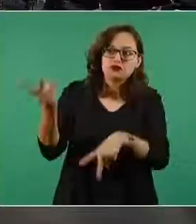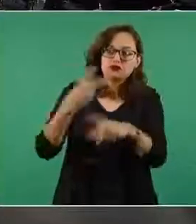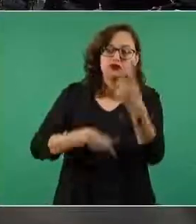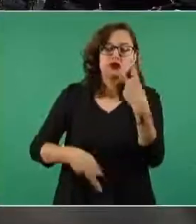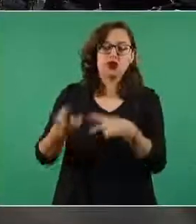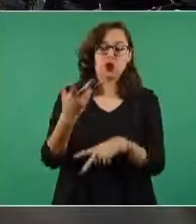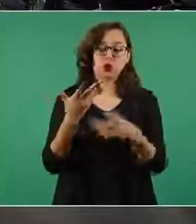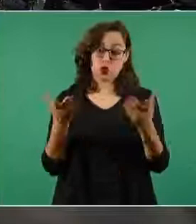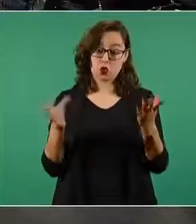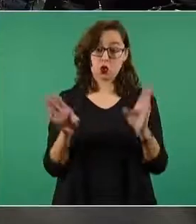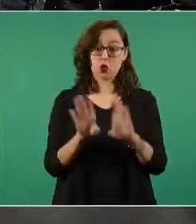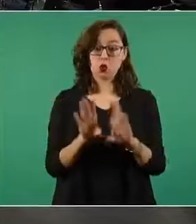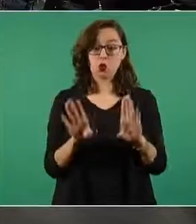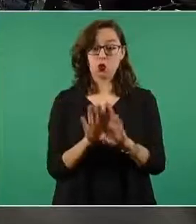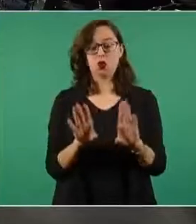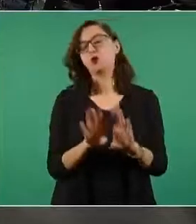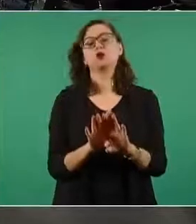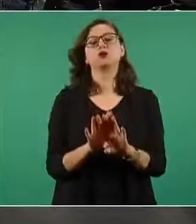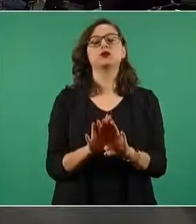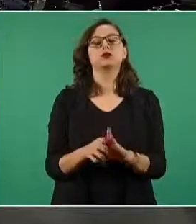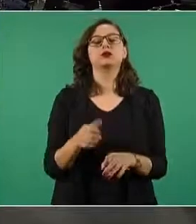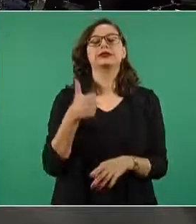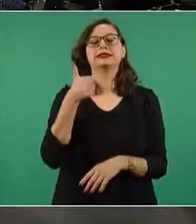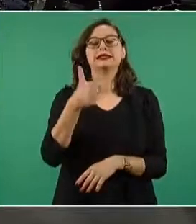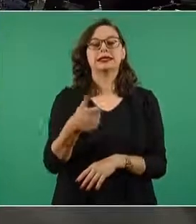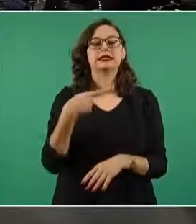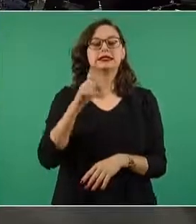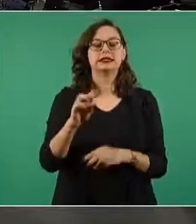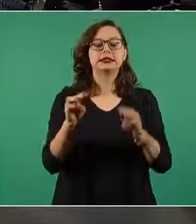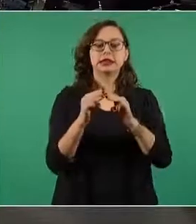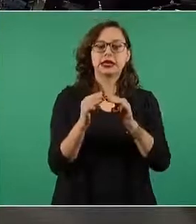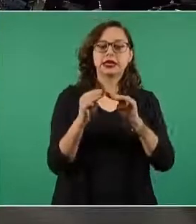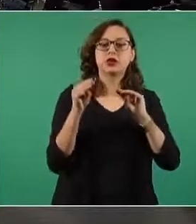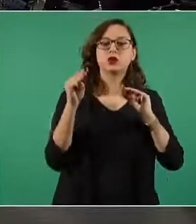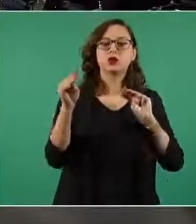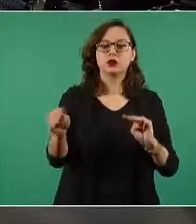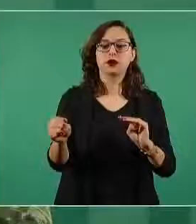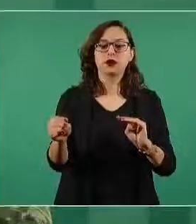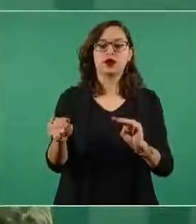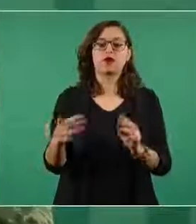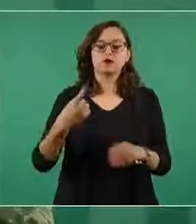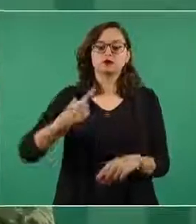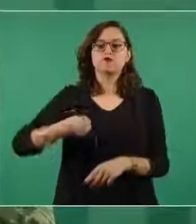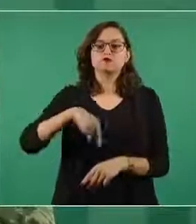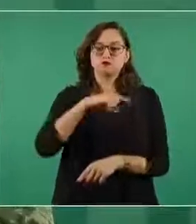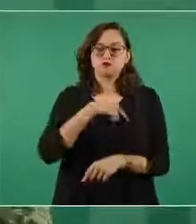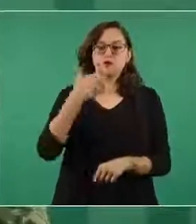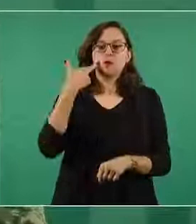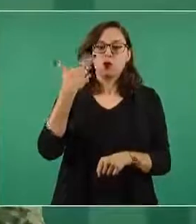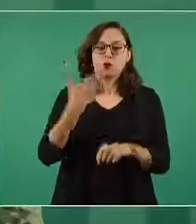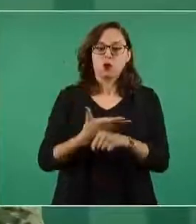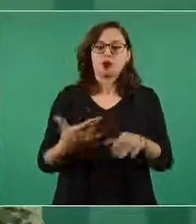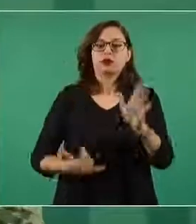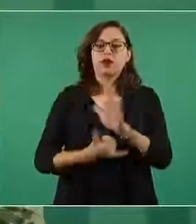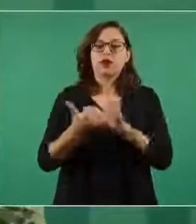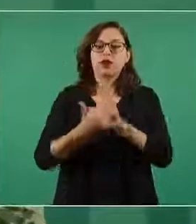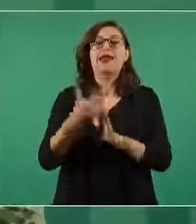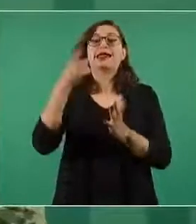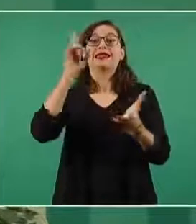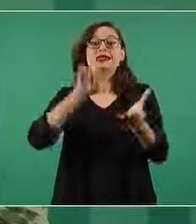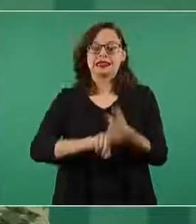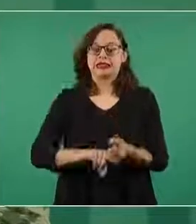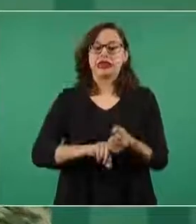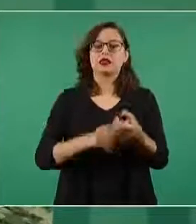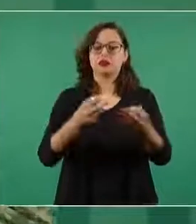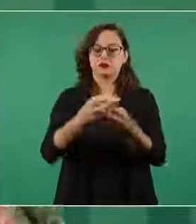esta es una habilidad de seis kilómetros que son de nuestra responsabilidad que están dentro de la instalación del